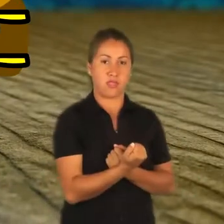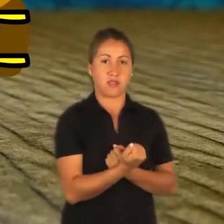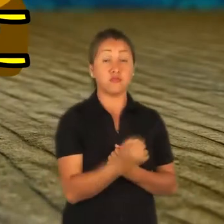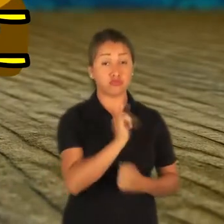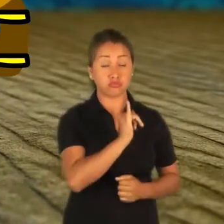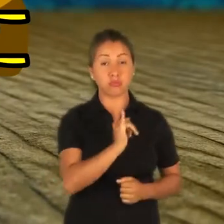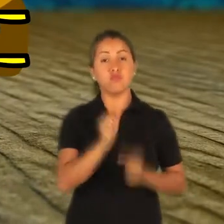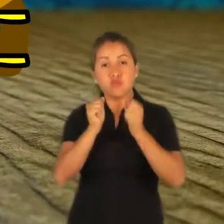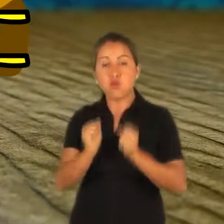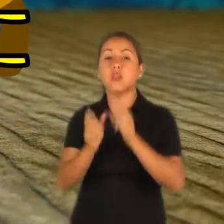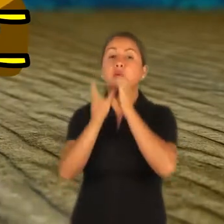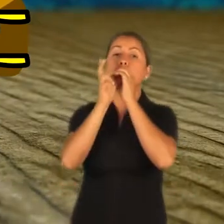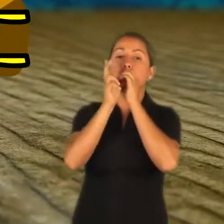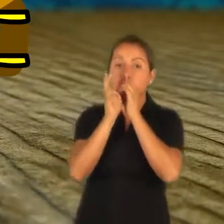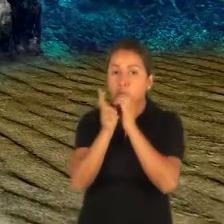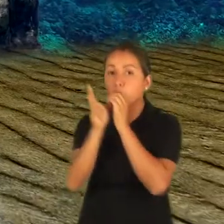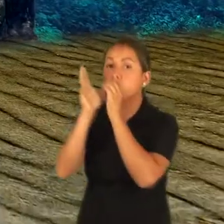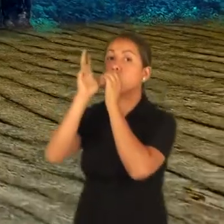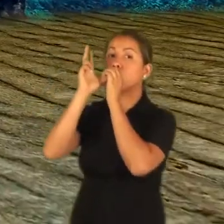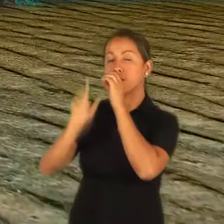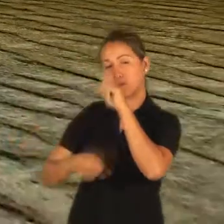¿Puedes soplear la caracola por mí?